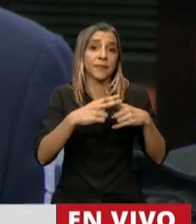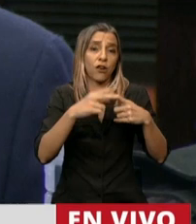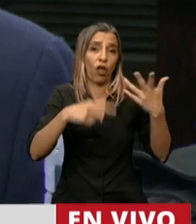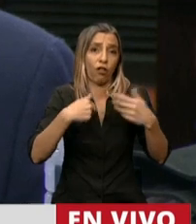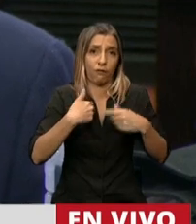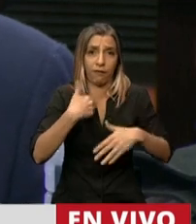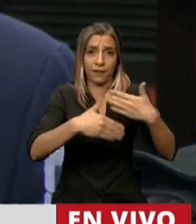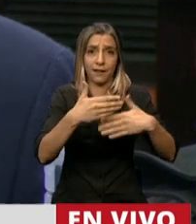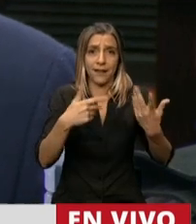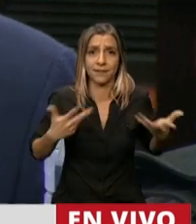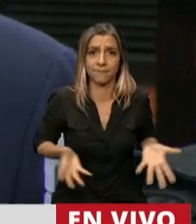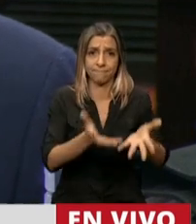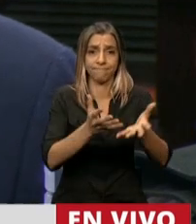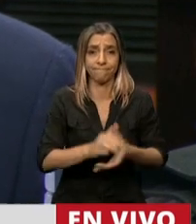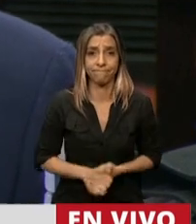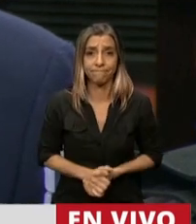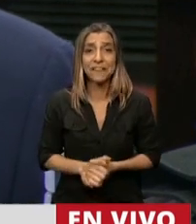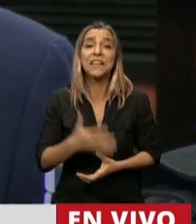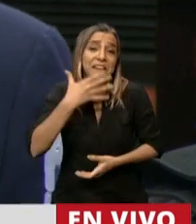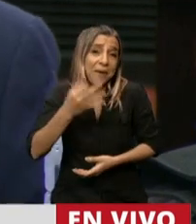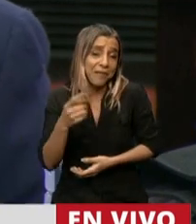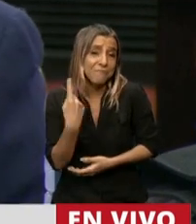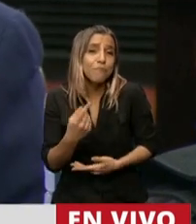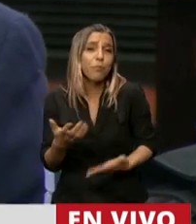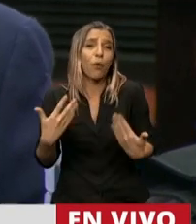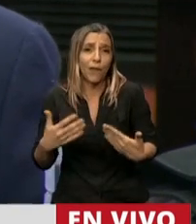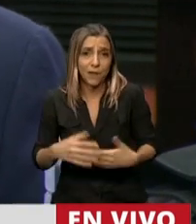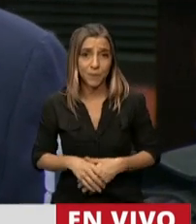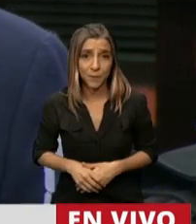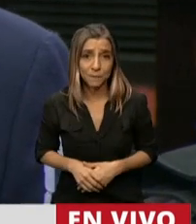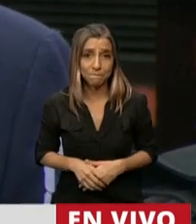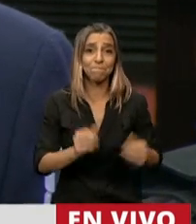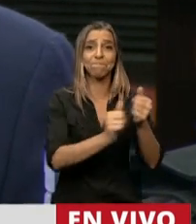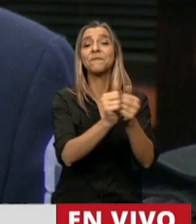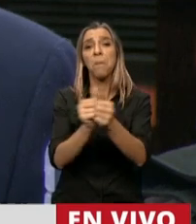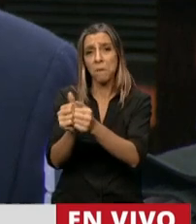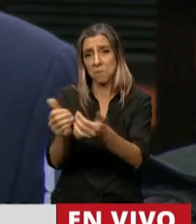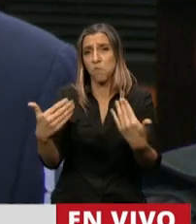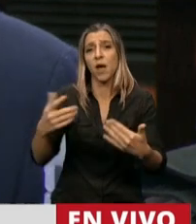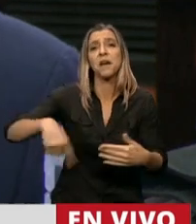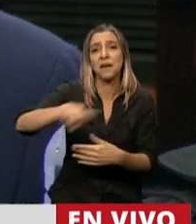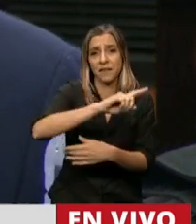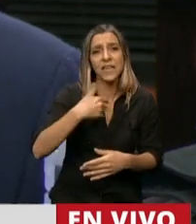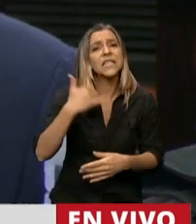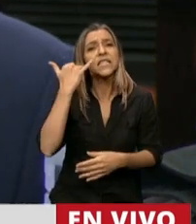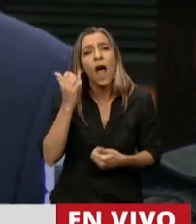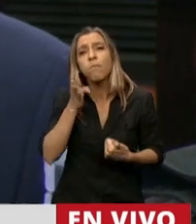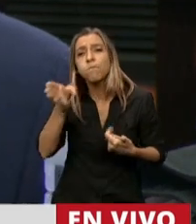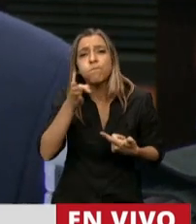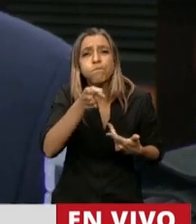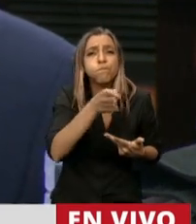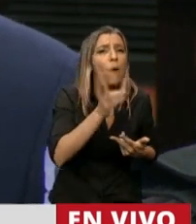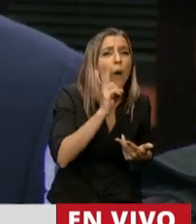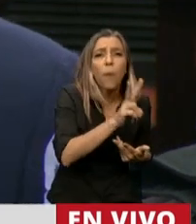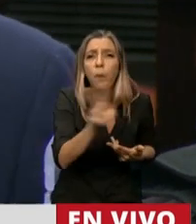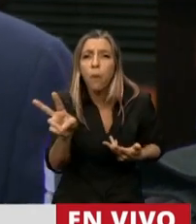es que podría ser en la Argentina. Tenemos la capacidad de las empresas, hemos hecho un recorrido, hemos abierto mercados,